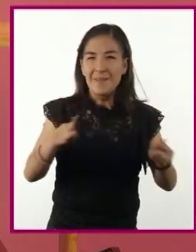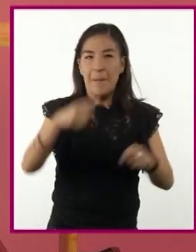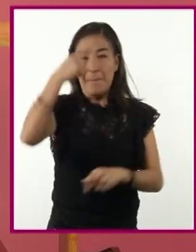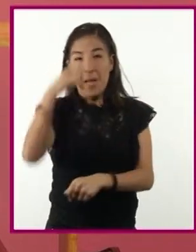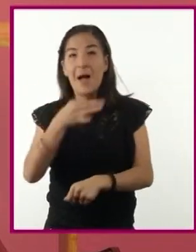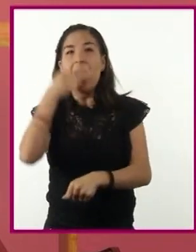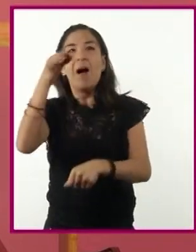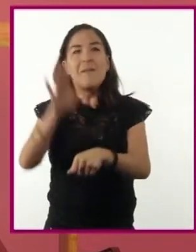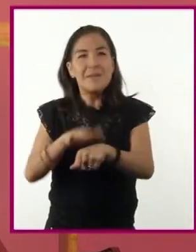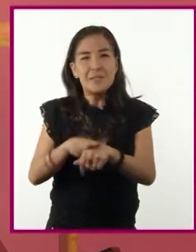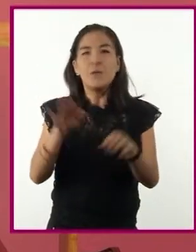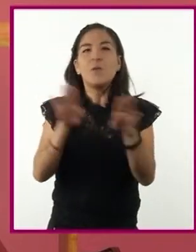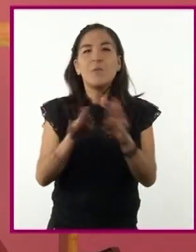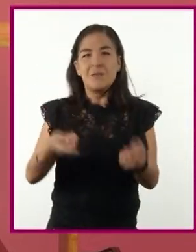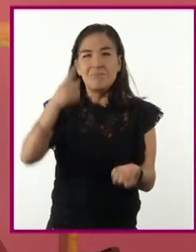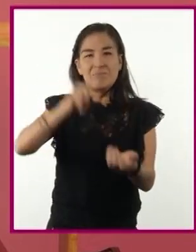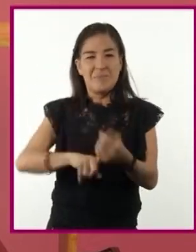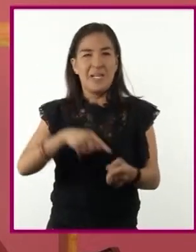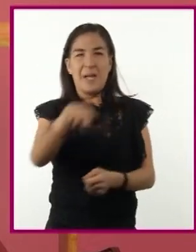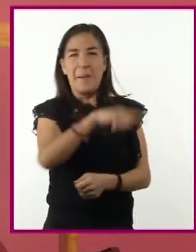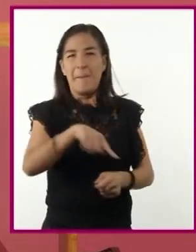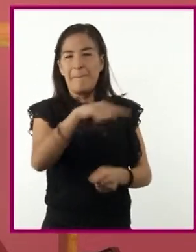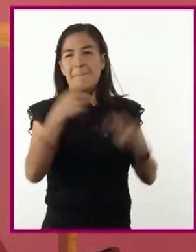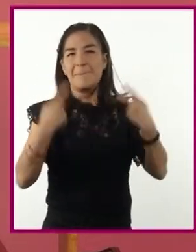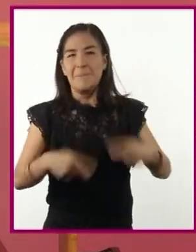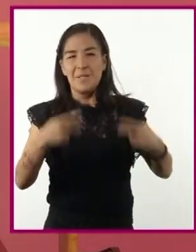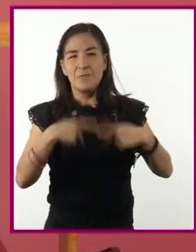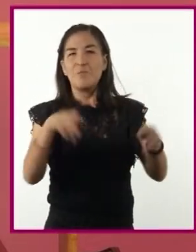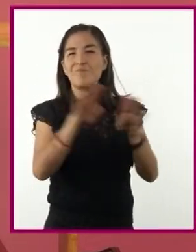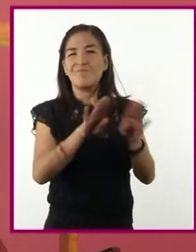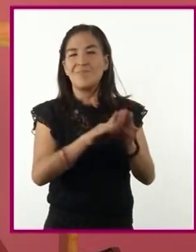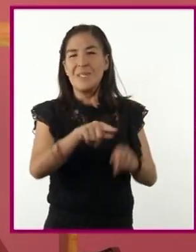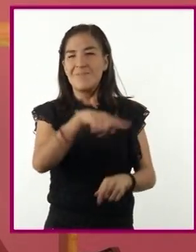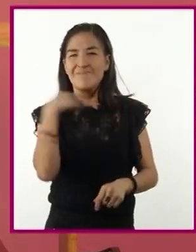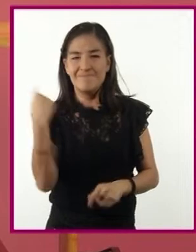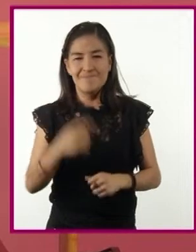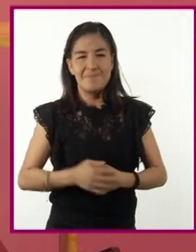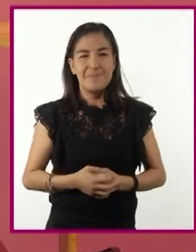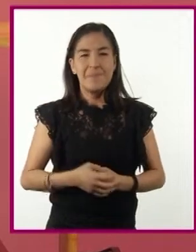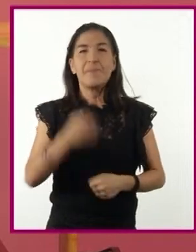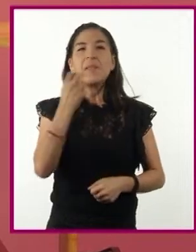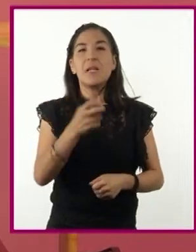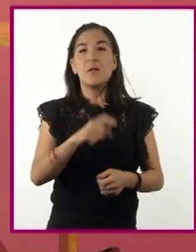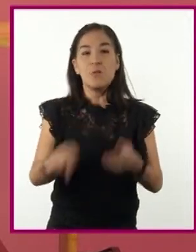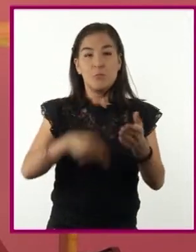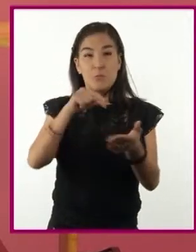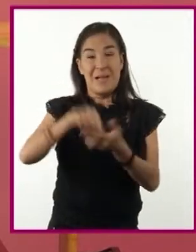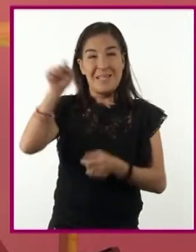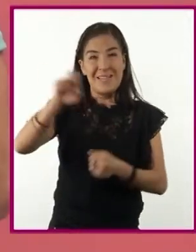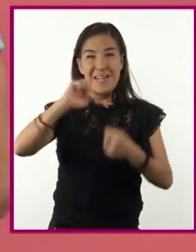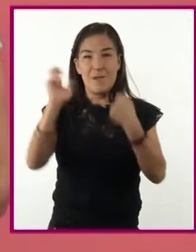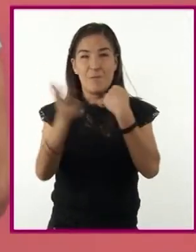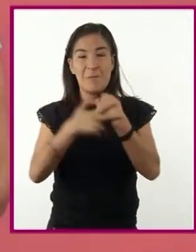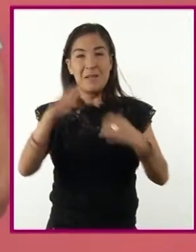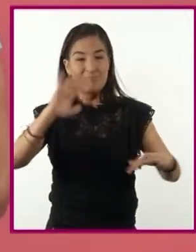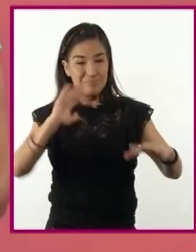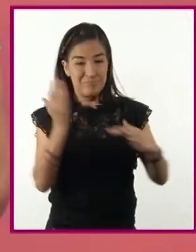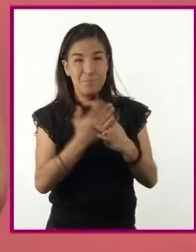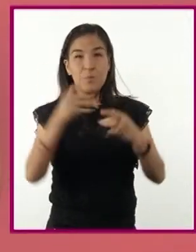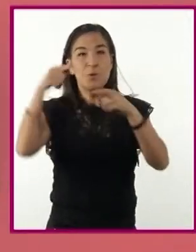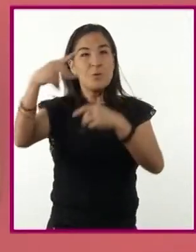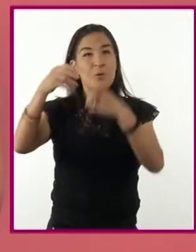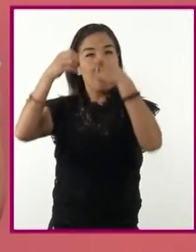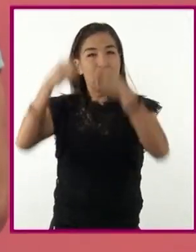para echar por tierra la moral de la población. Cuando la mayor parte del continente europeo fue ocupada por los